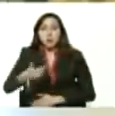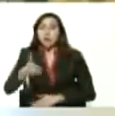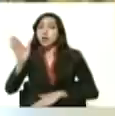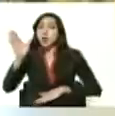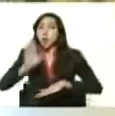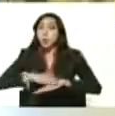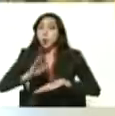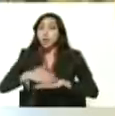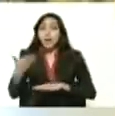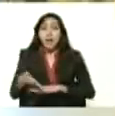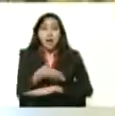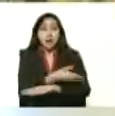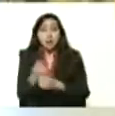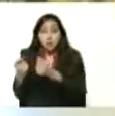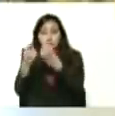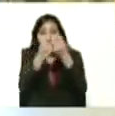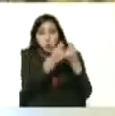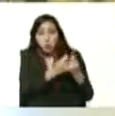principal